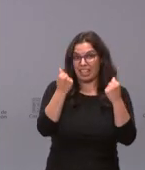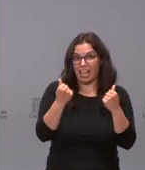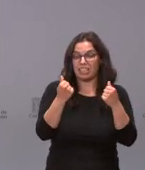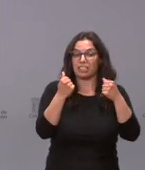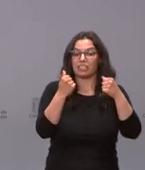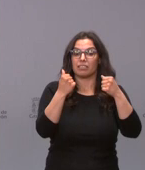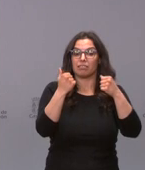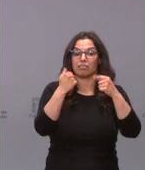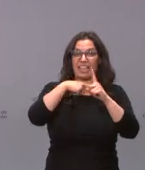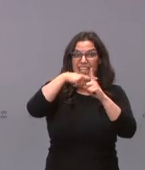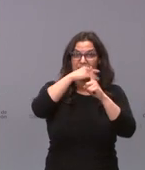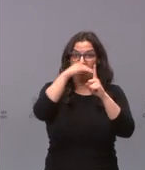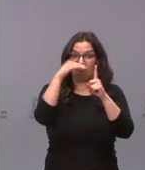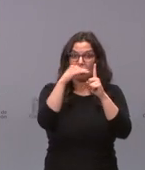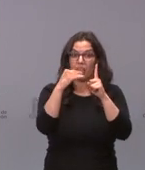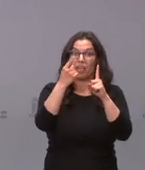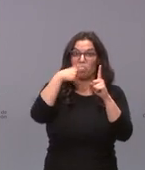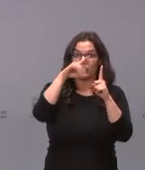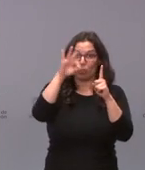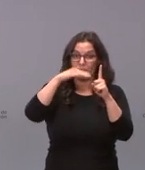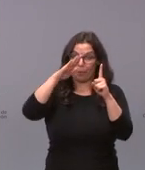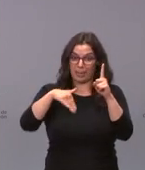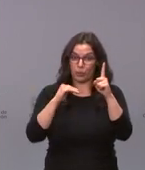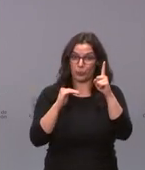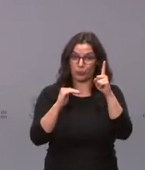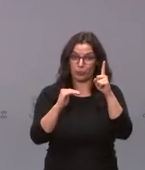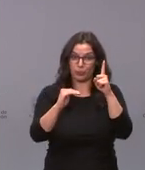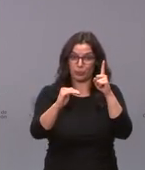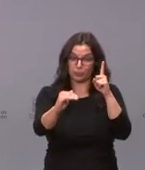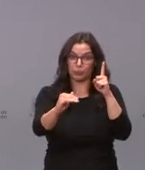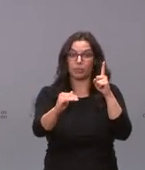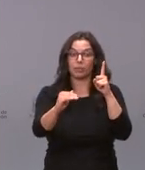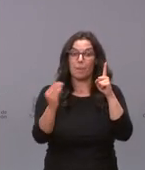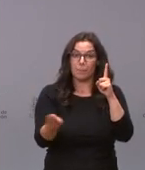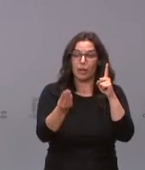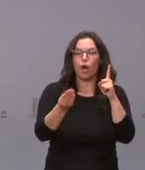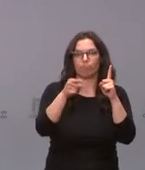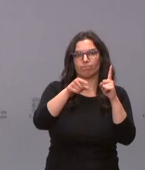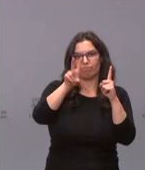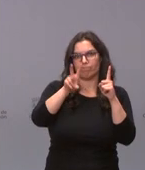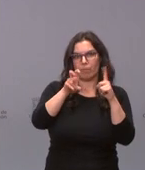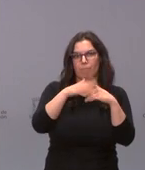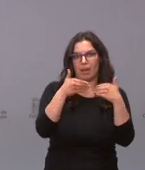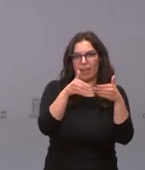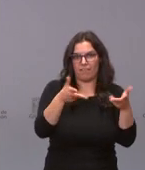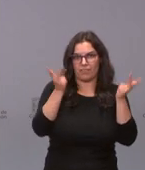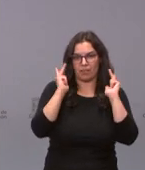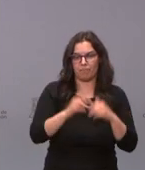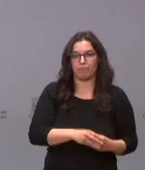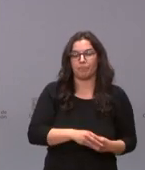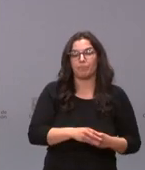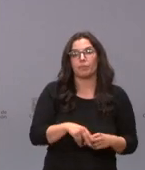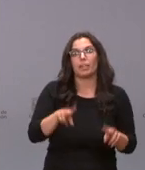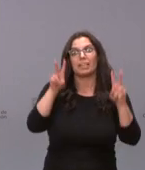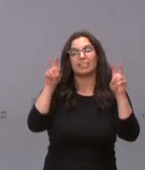del nivel de restricción y si además se mantiene una tendencia descendente sobre si tendría sentido